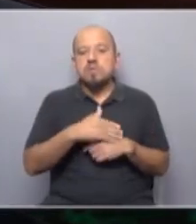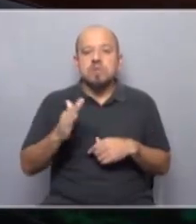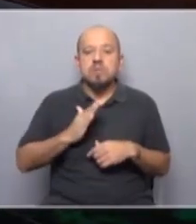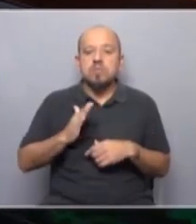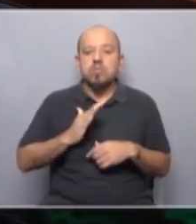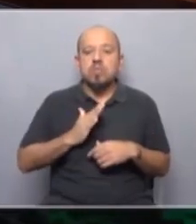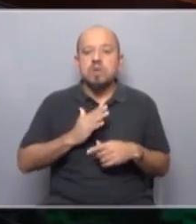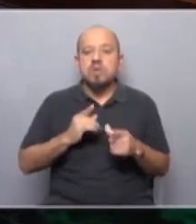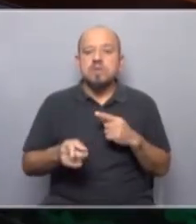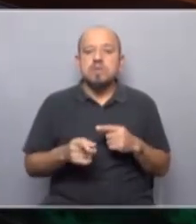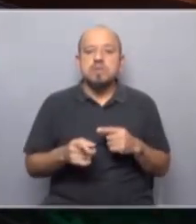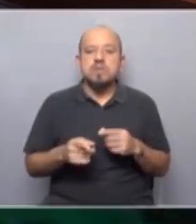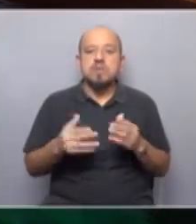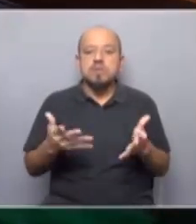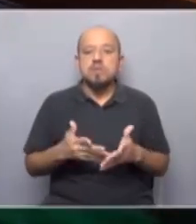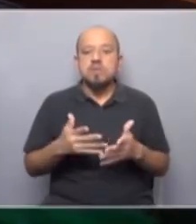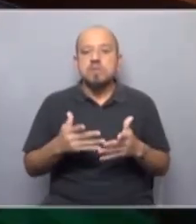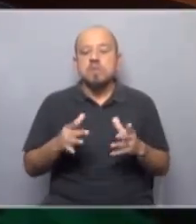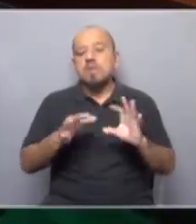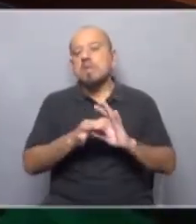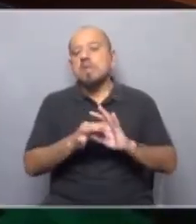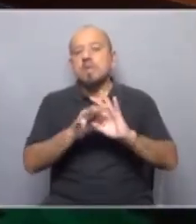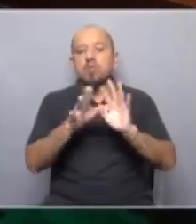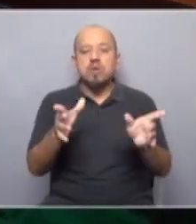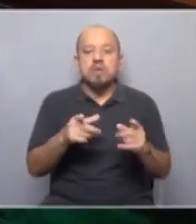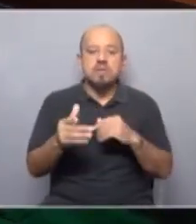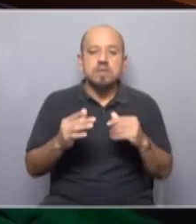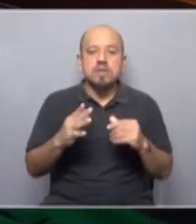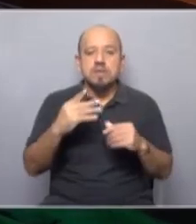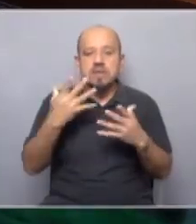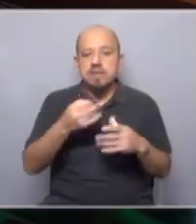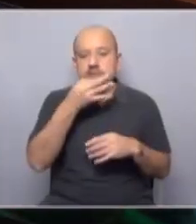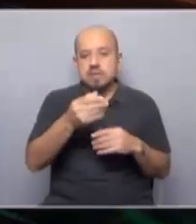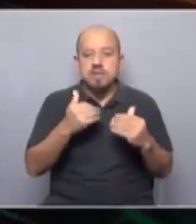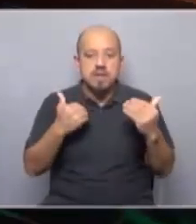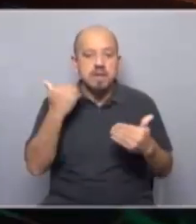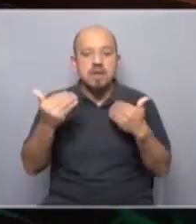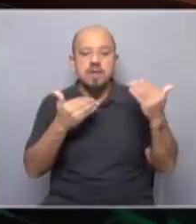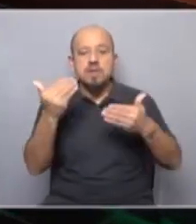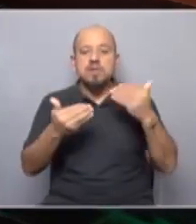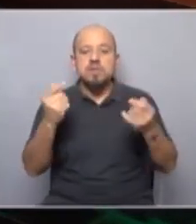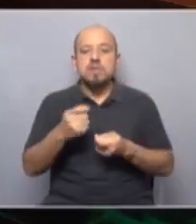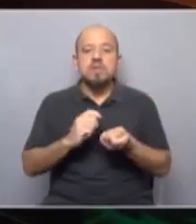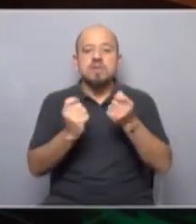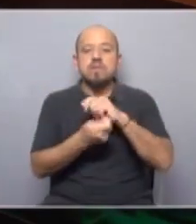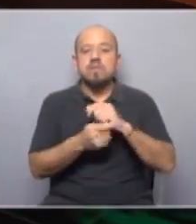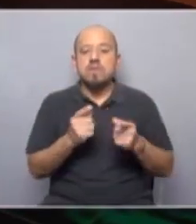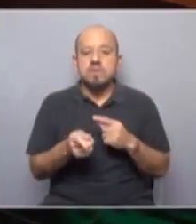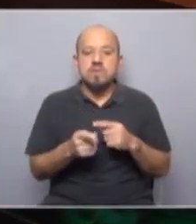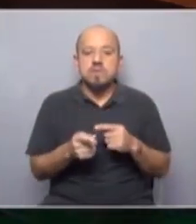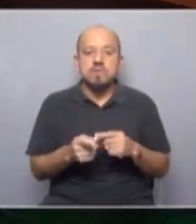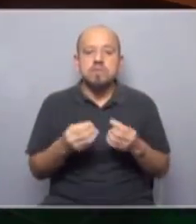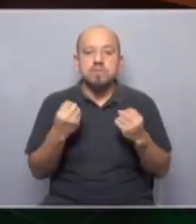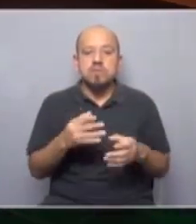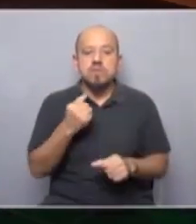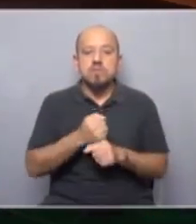en el movimiento sindical significa democracia significa avance pero sobre todo significa transformación y así lo vemos y por eso